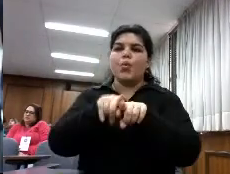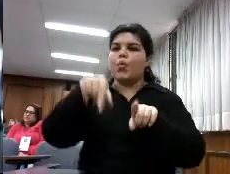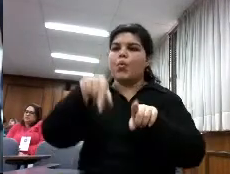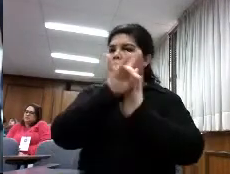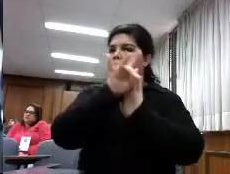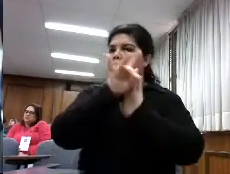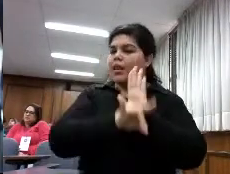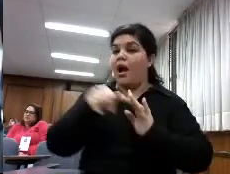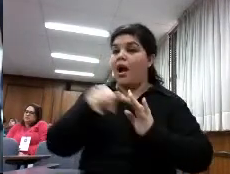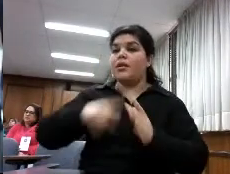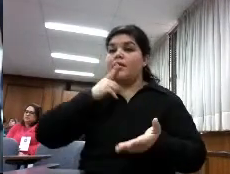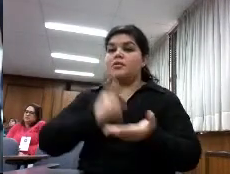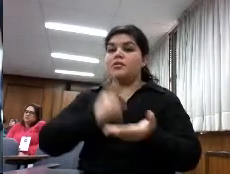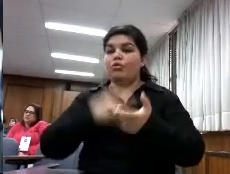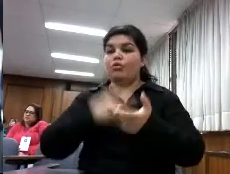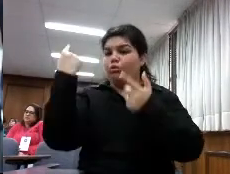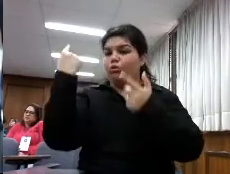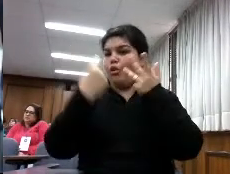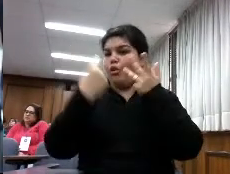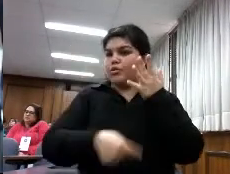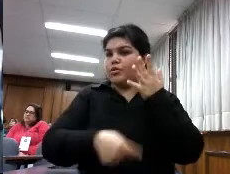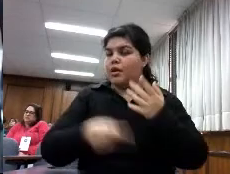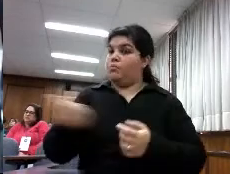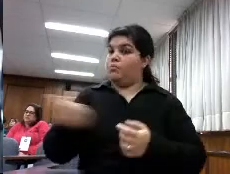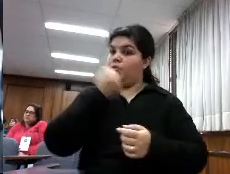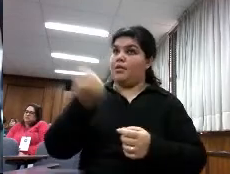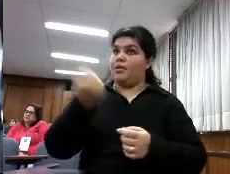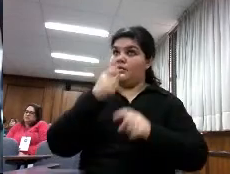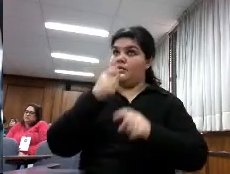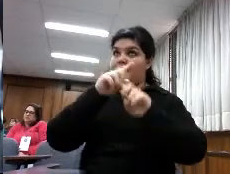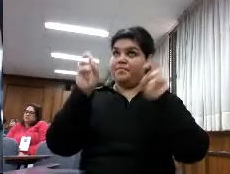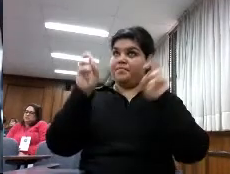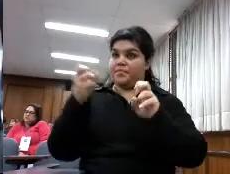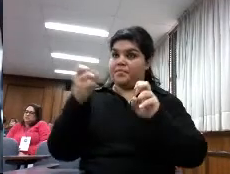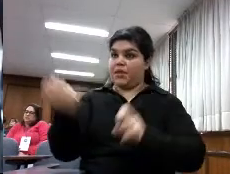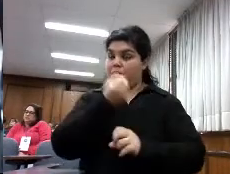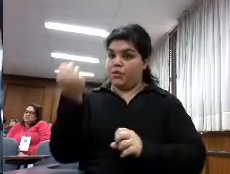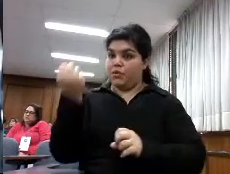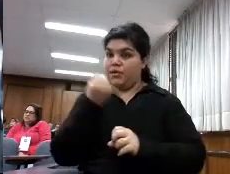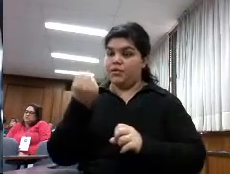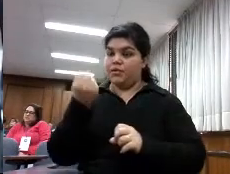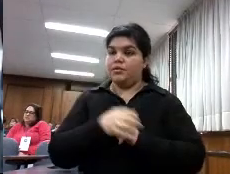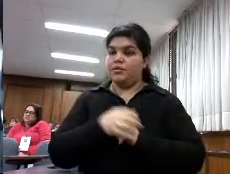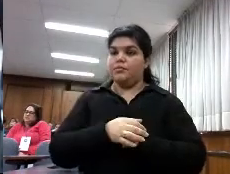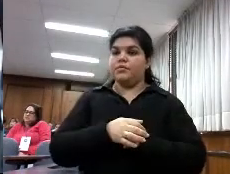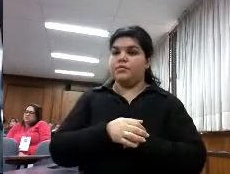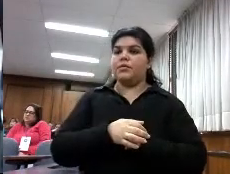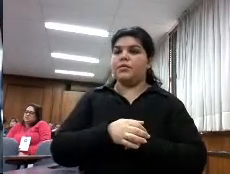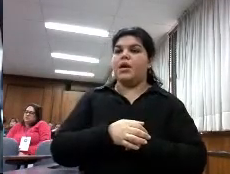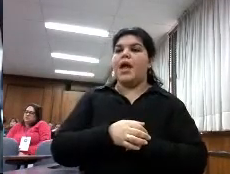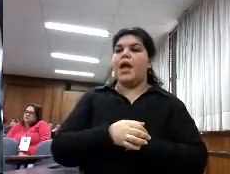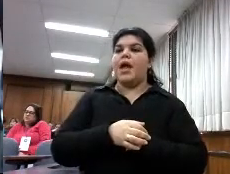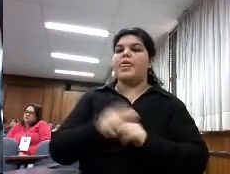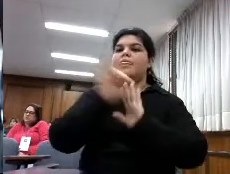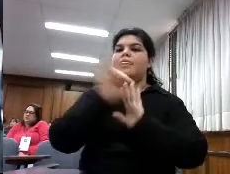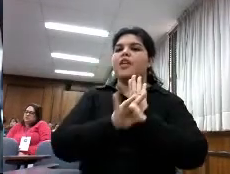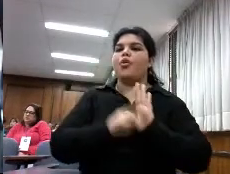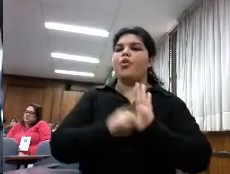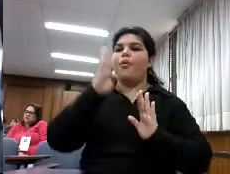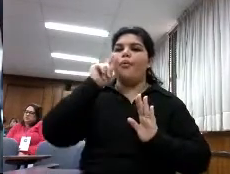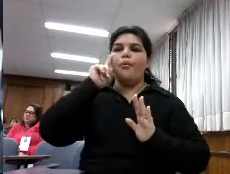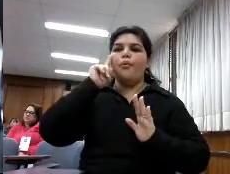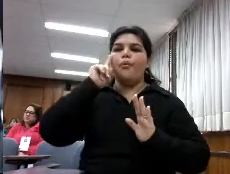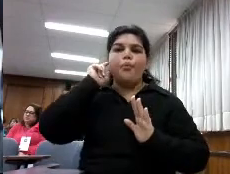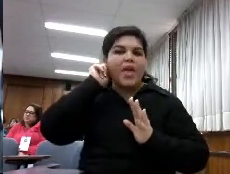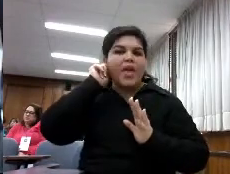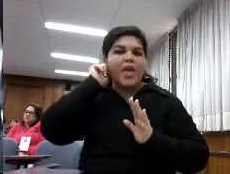que se toman para cualquier cosa hay una cosa muy importante ¿por qué decimos que los Big Data son muy importantes? el disponer de datos